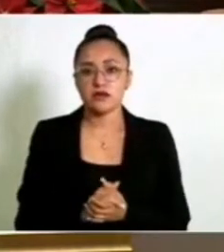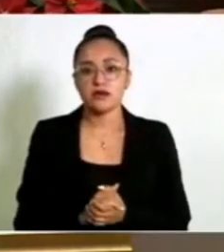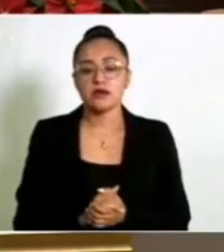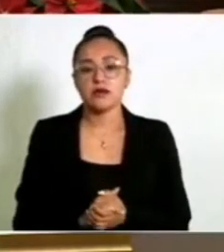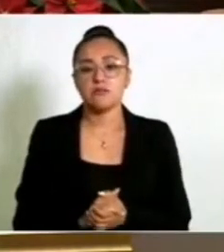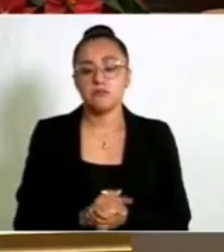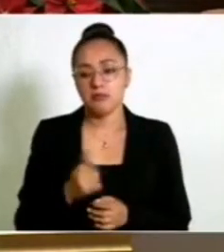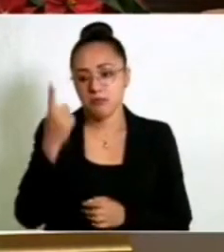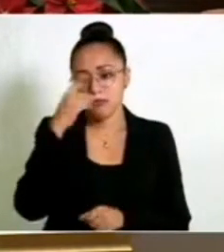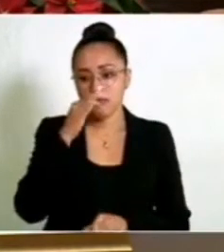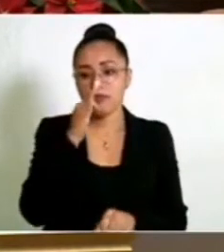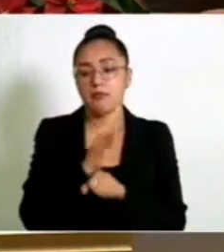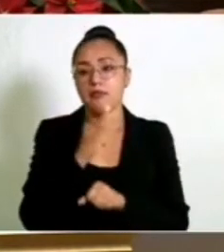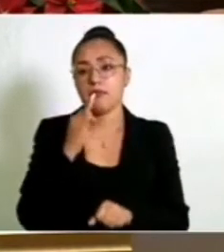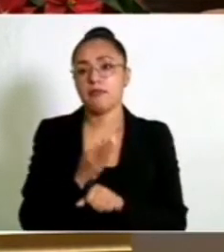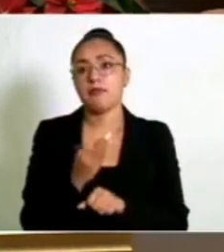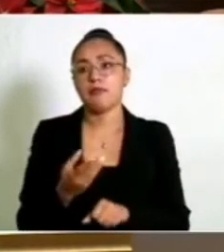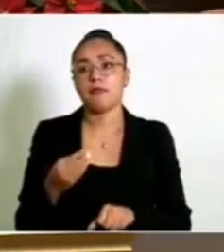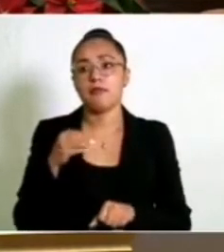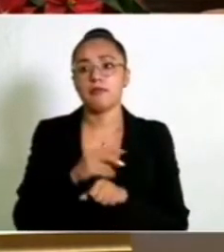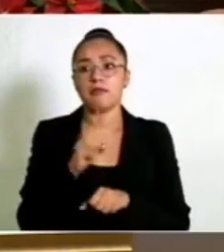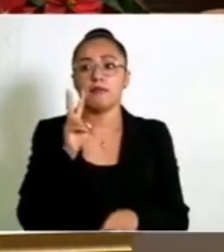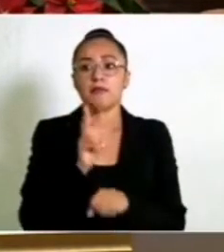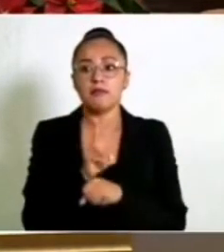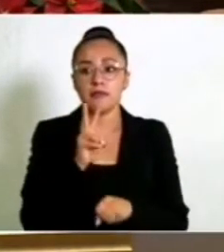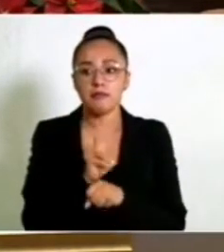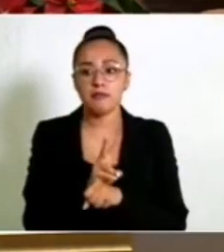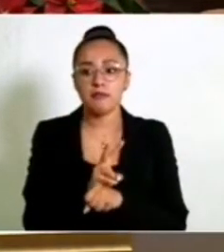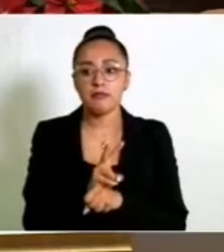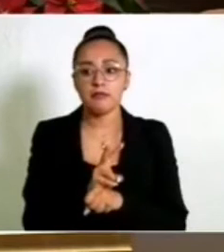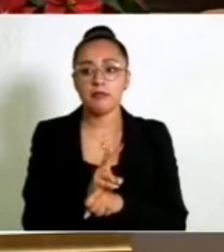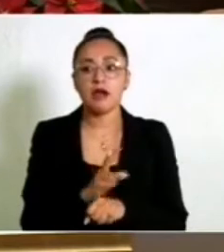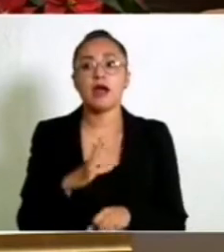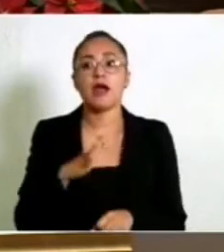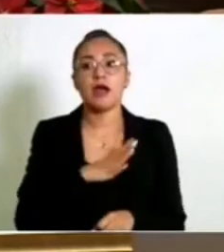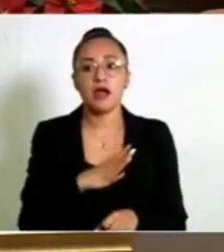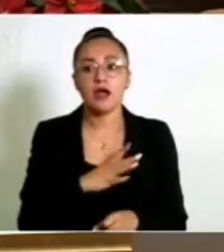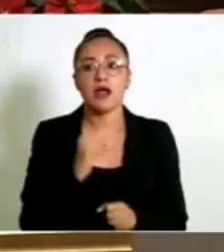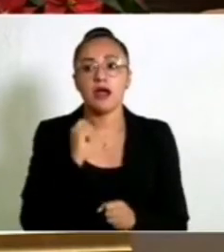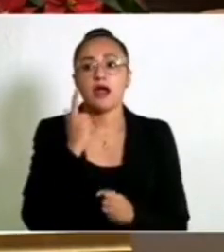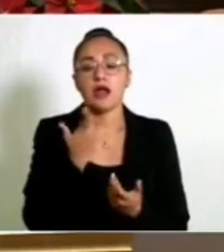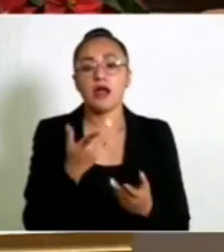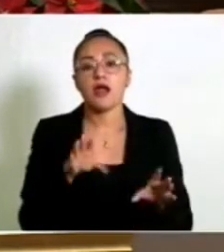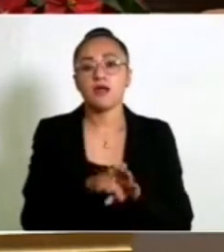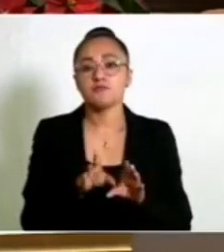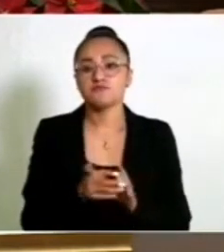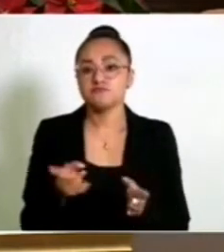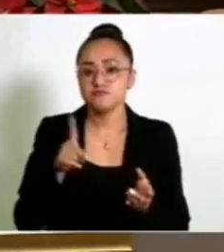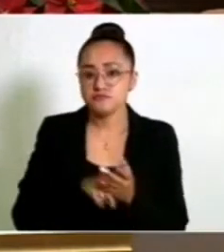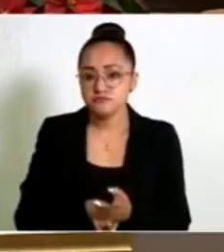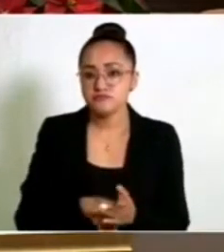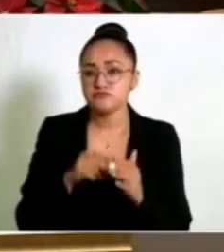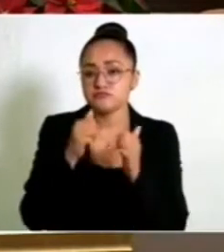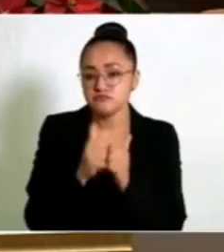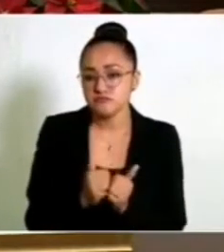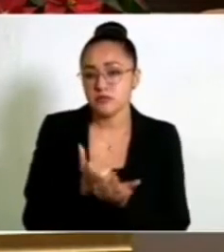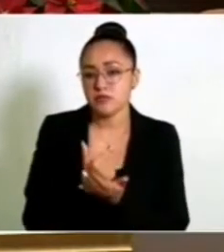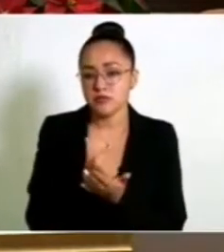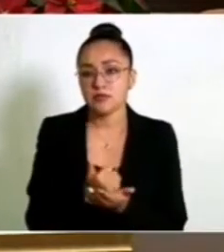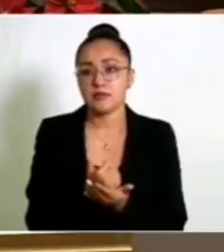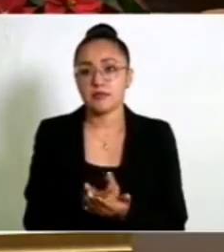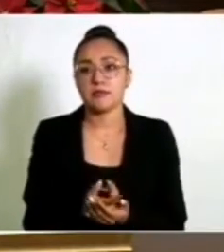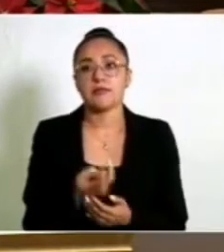establecer, vigilar si hay condiciones de refugio. Un